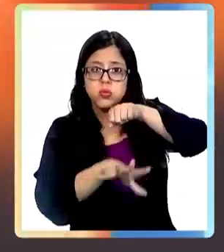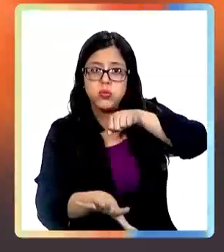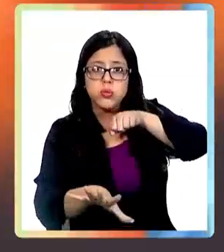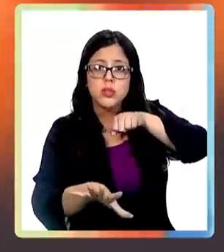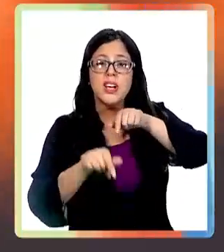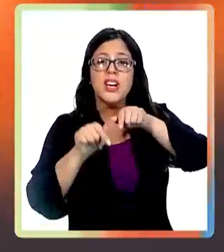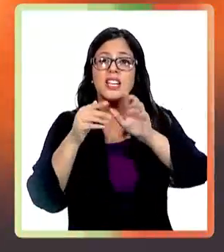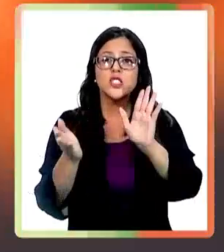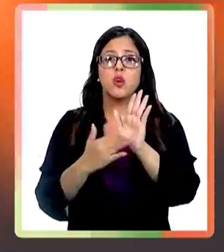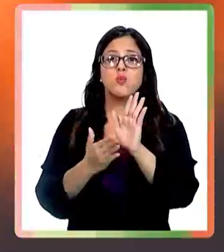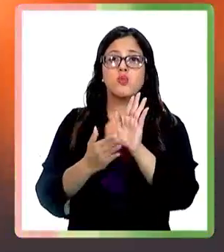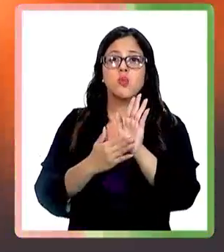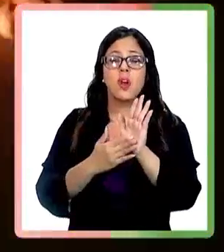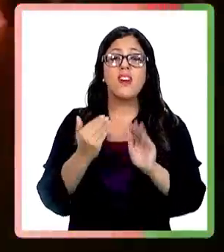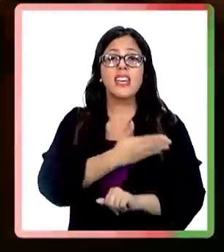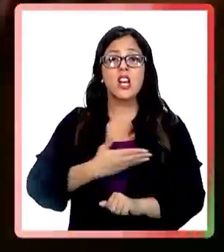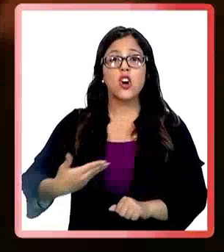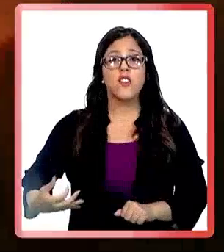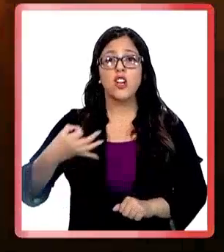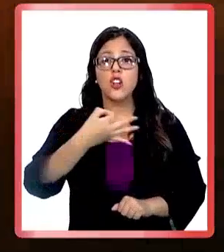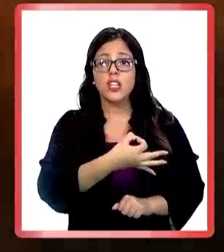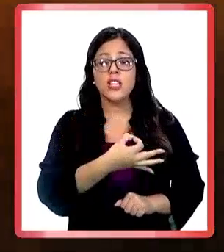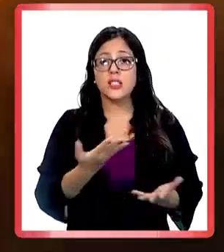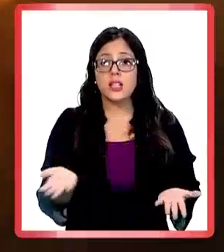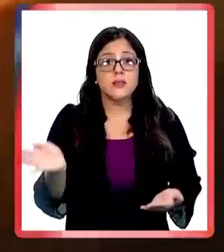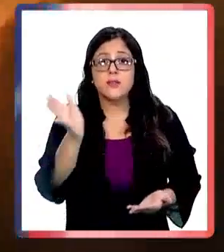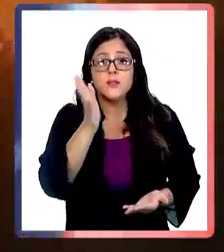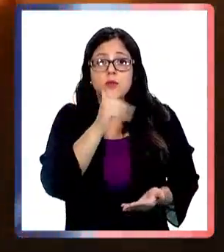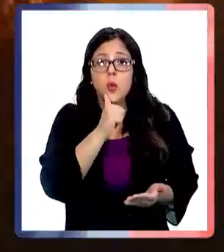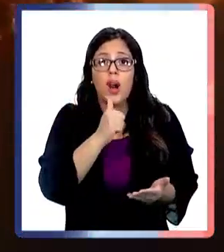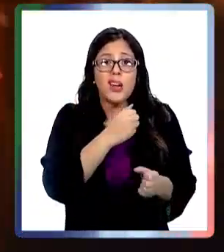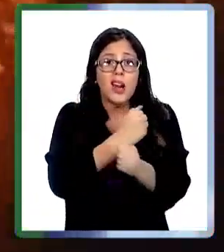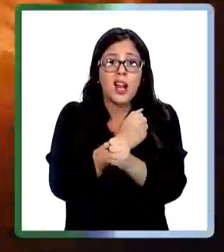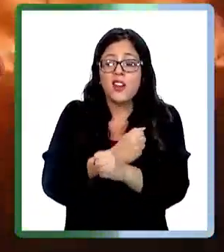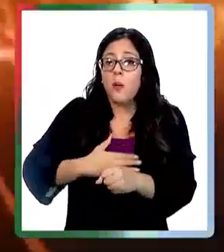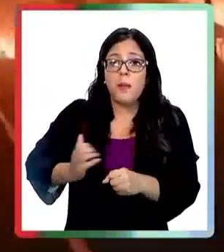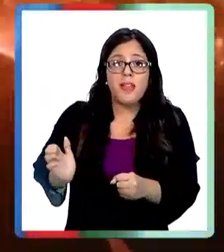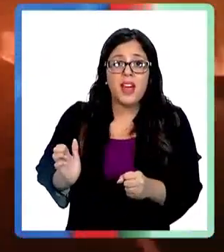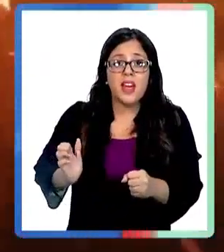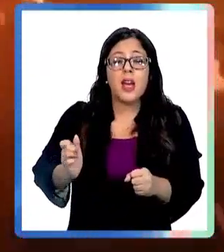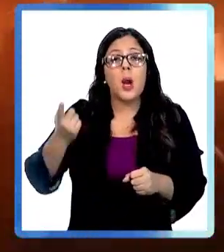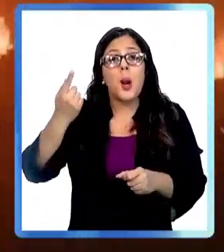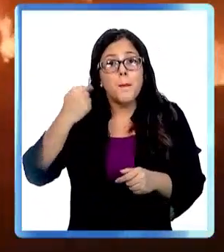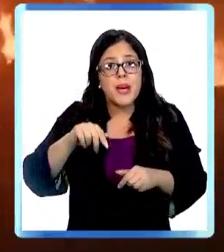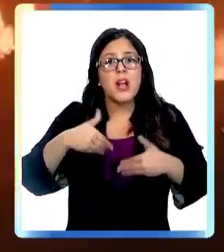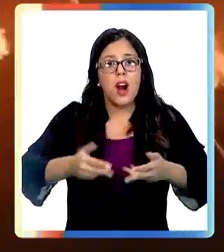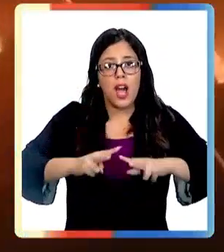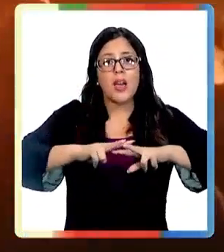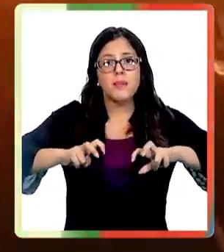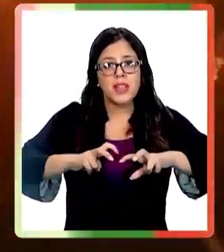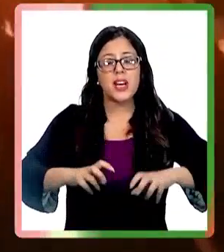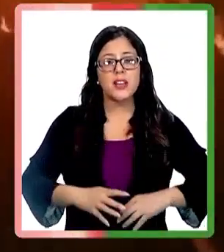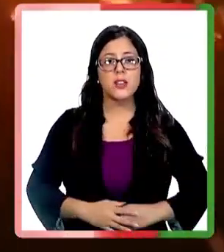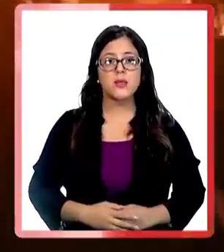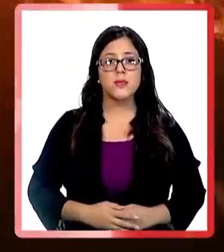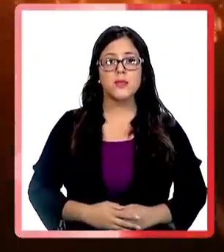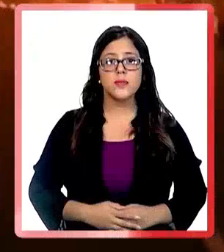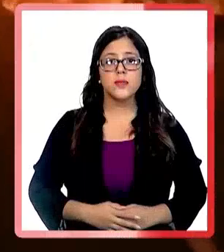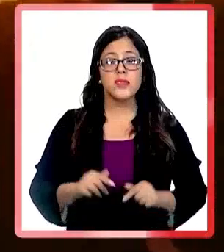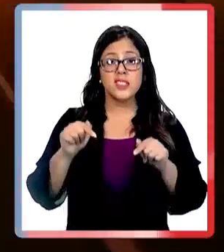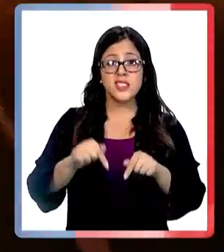trabajando en el combate al fuego. Son antecedentes que, según el gobierno, no han llegado ni a carabineros ni a la PDI, pero se están